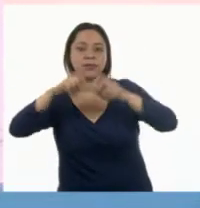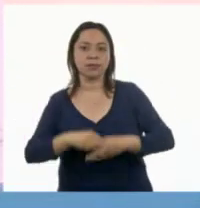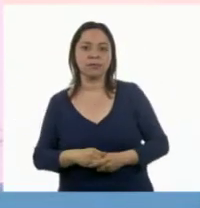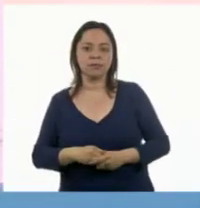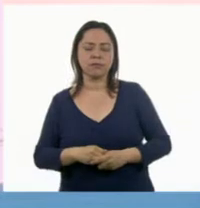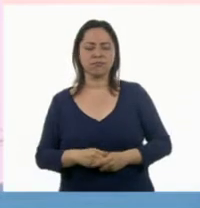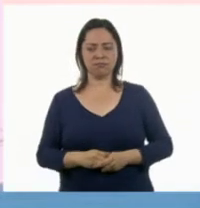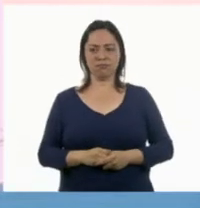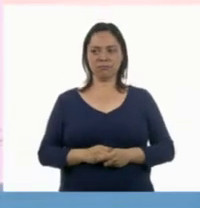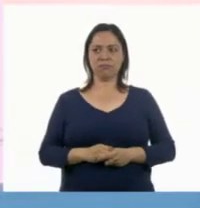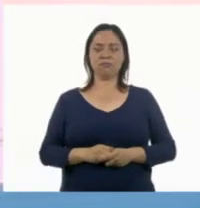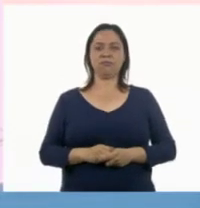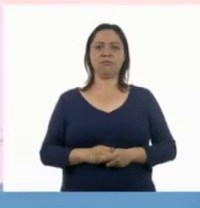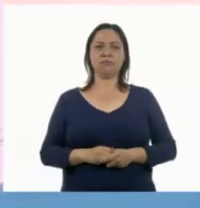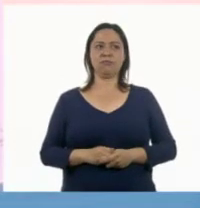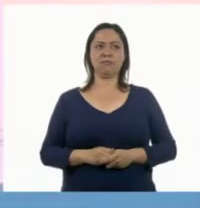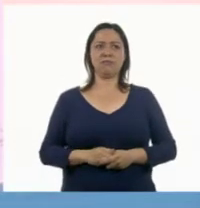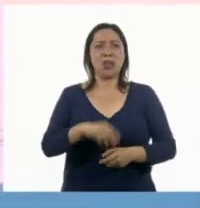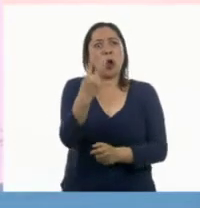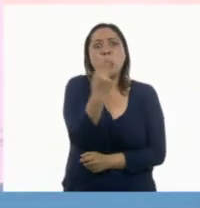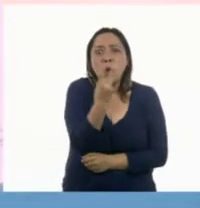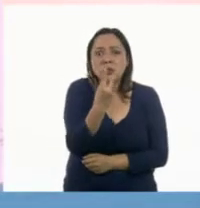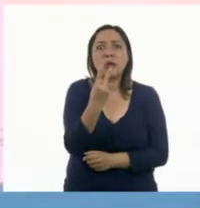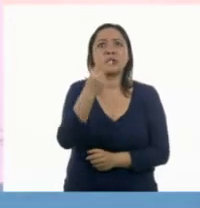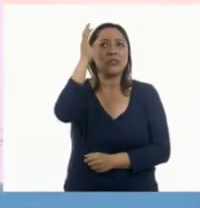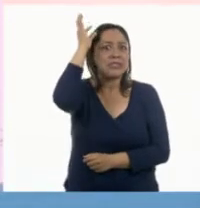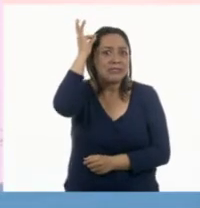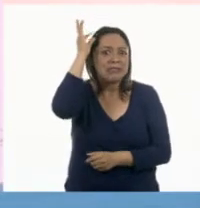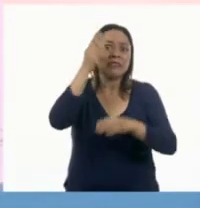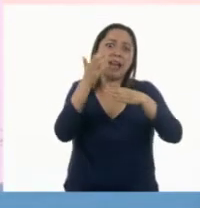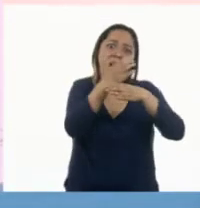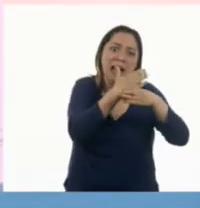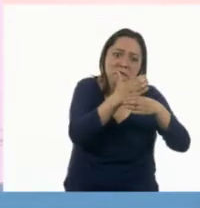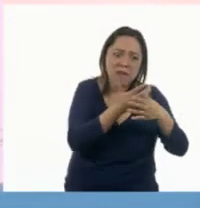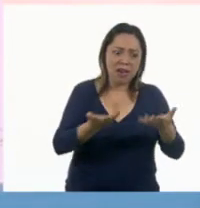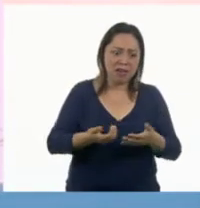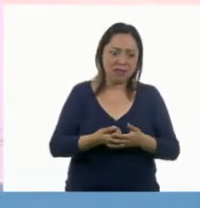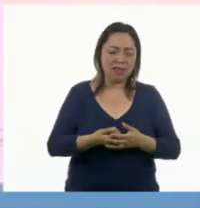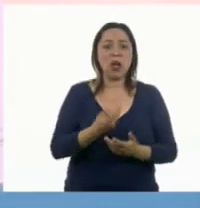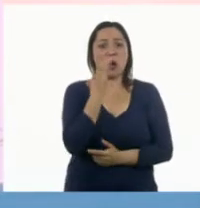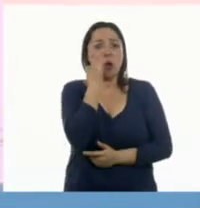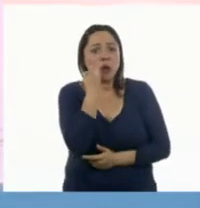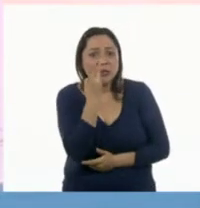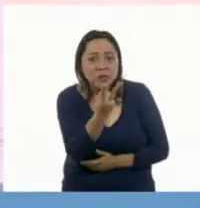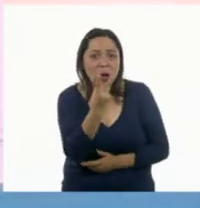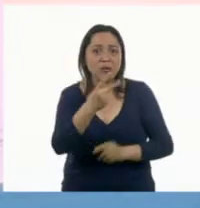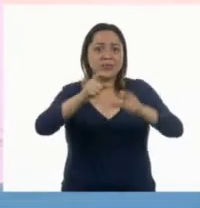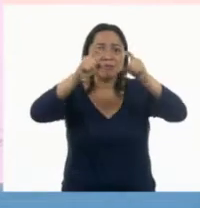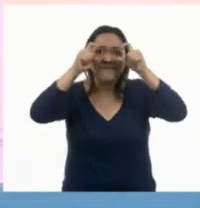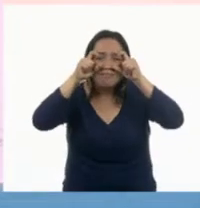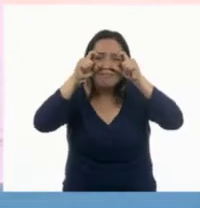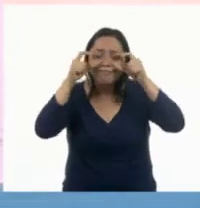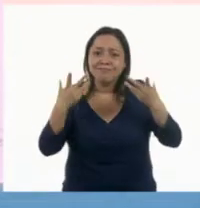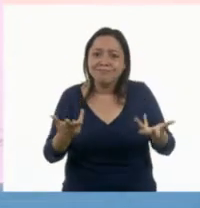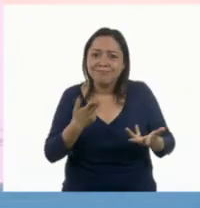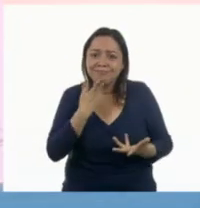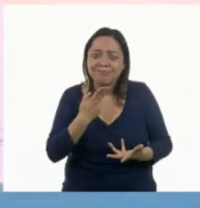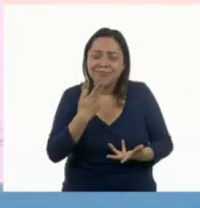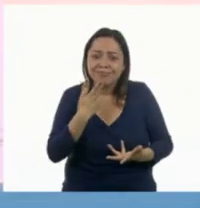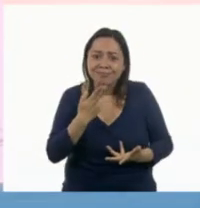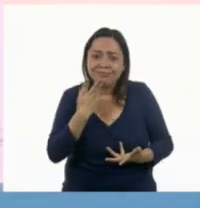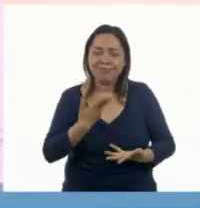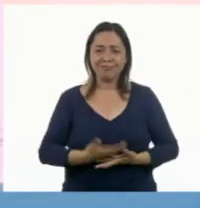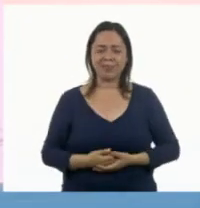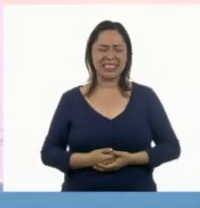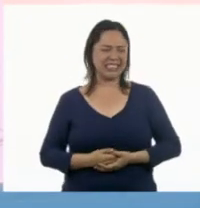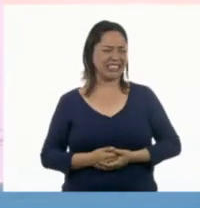Híjole. Los dos tienen el cabello café y los dos usan lentes. Creo que las